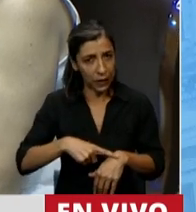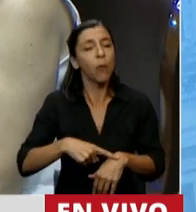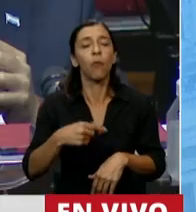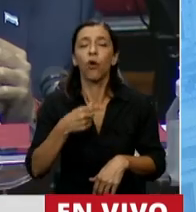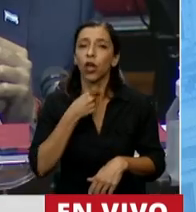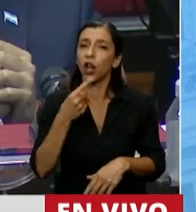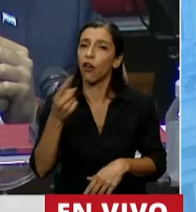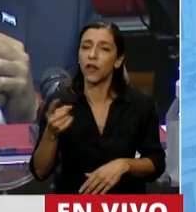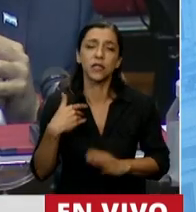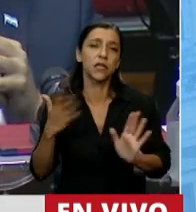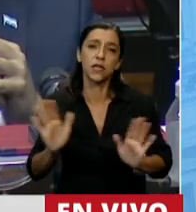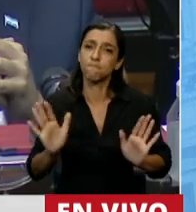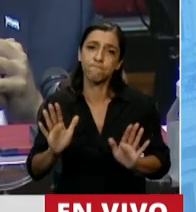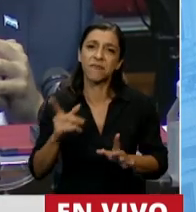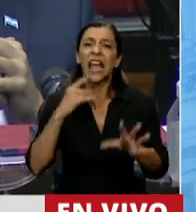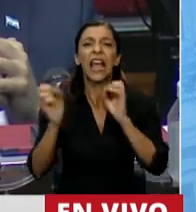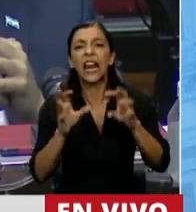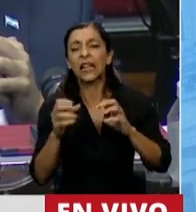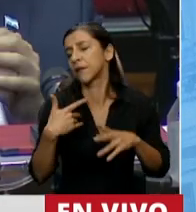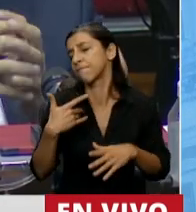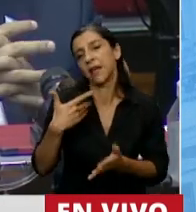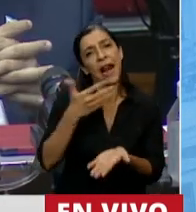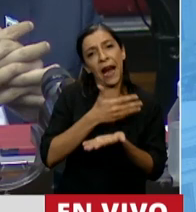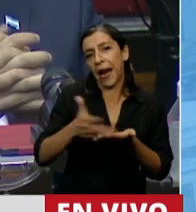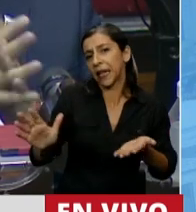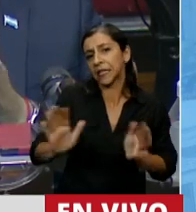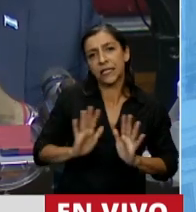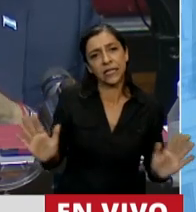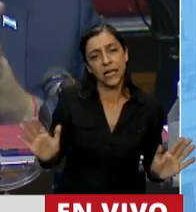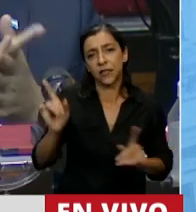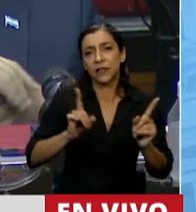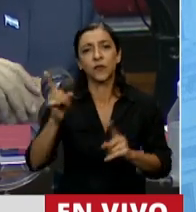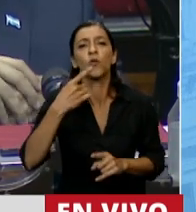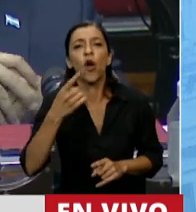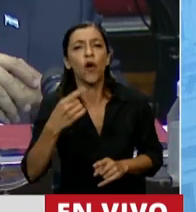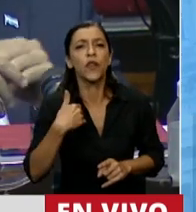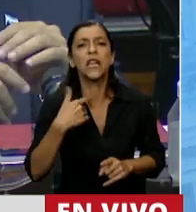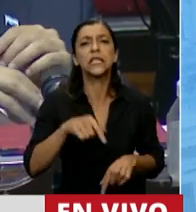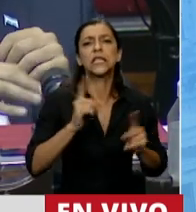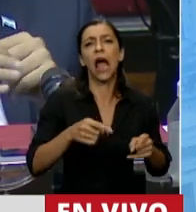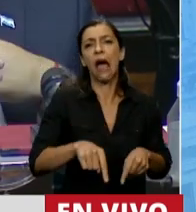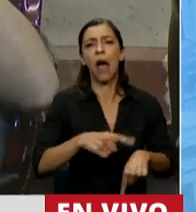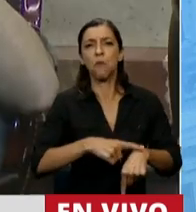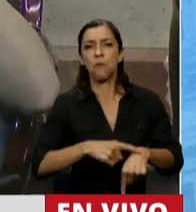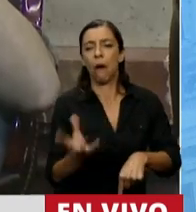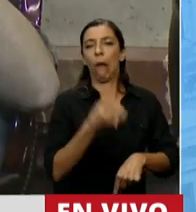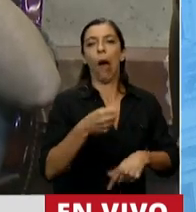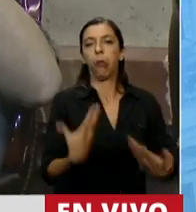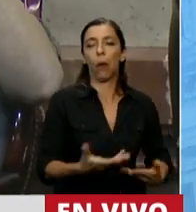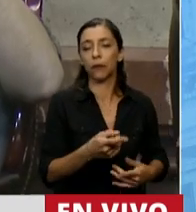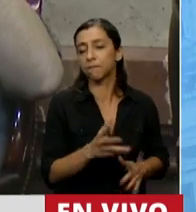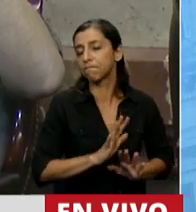críticas que he escuchado que se hicieron en cuanto a la oportunidad del mandado de esta ley al